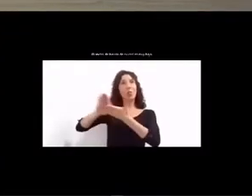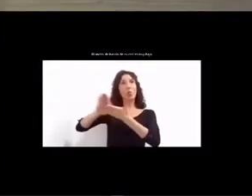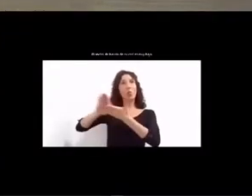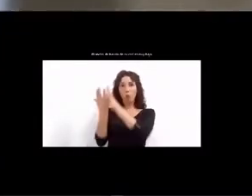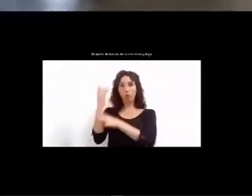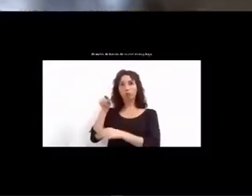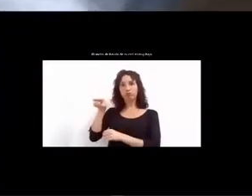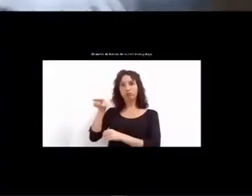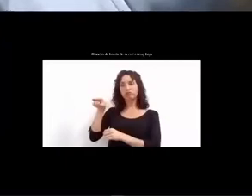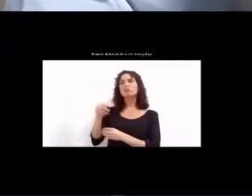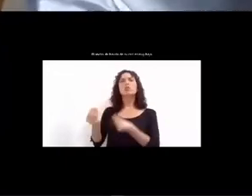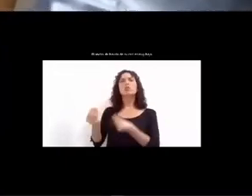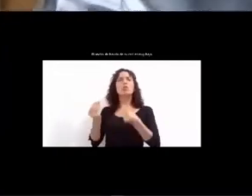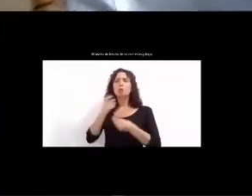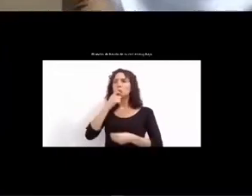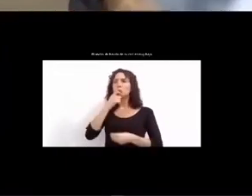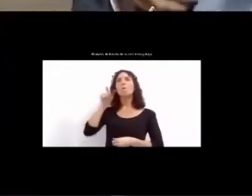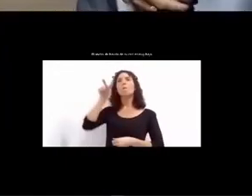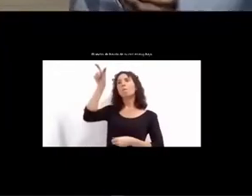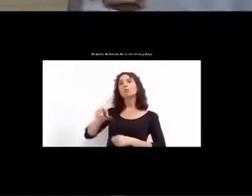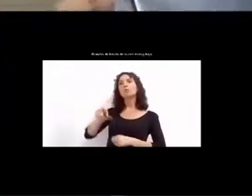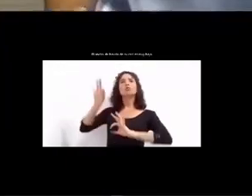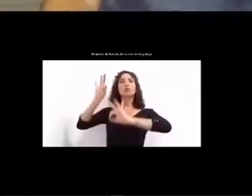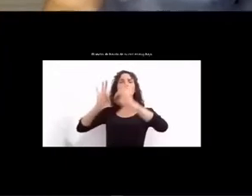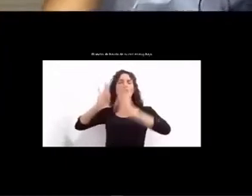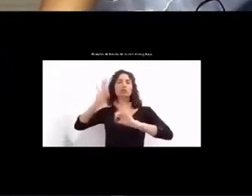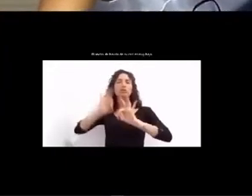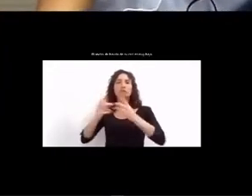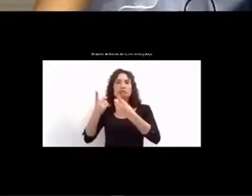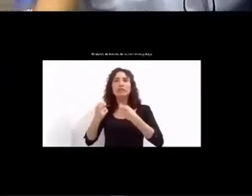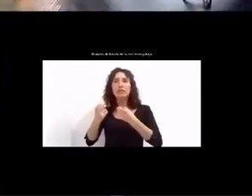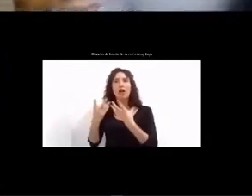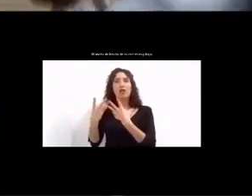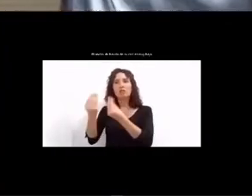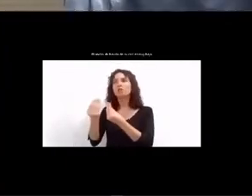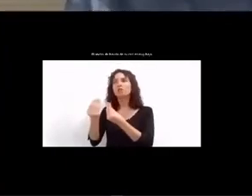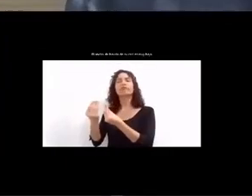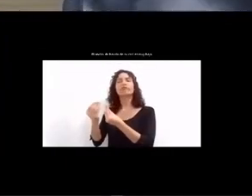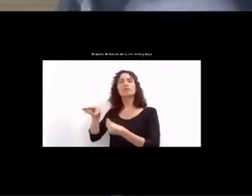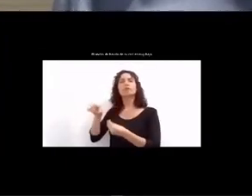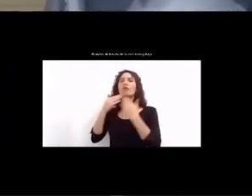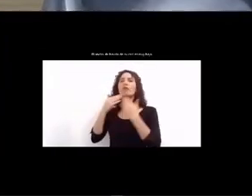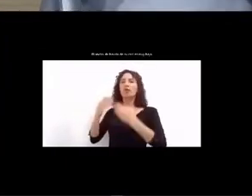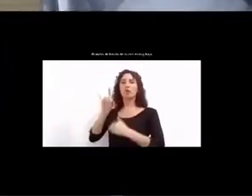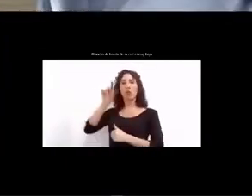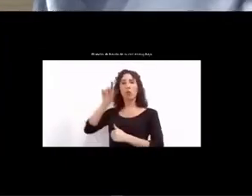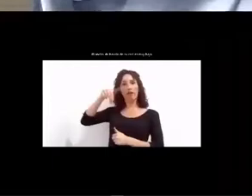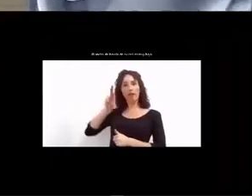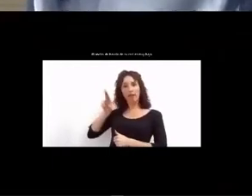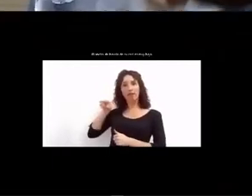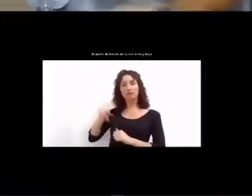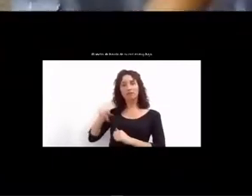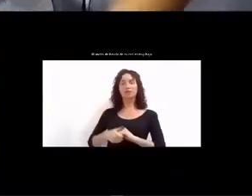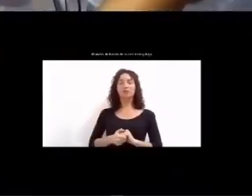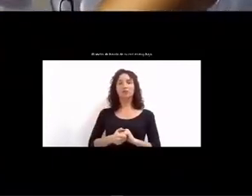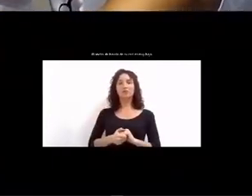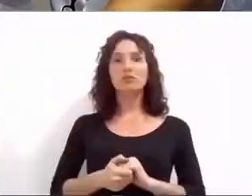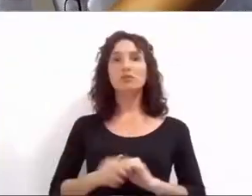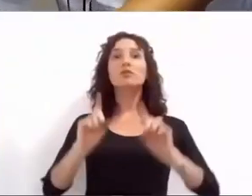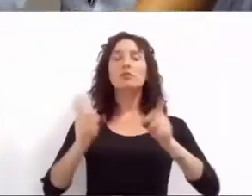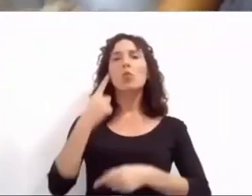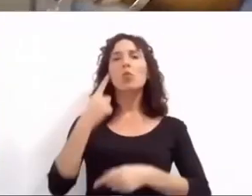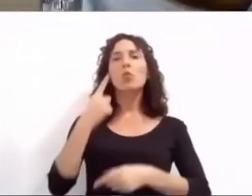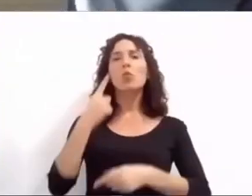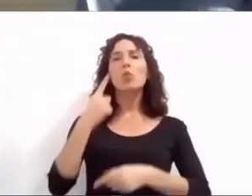herramientas de acompañamiento en la creación de proyectos también protocolizamos el funcionamiento de las ferias municipales las